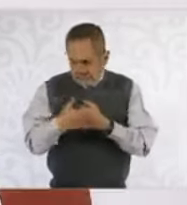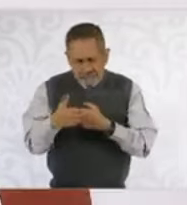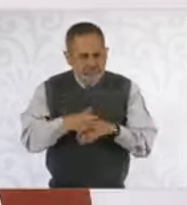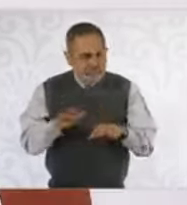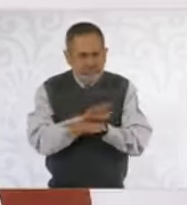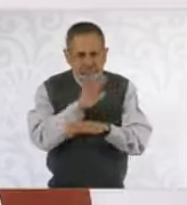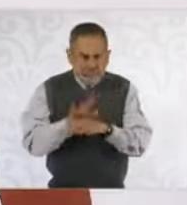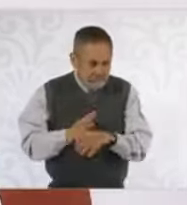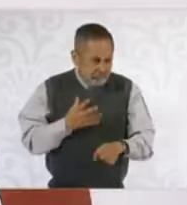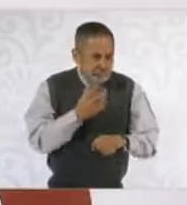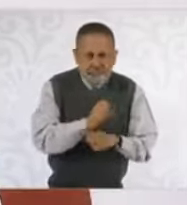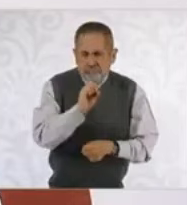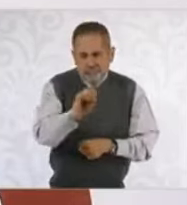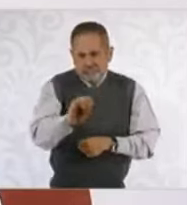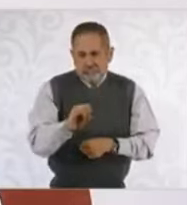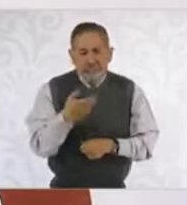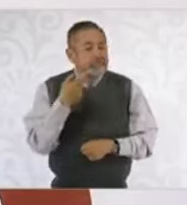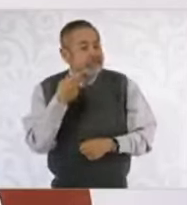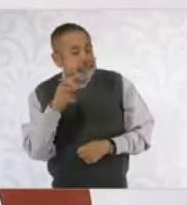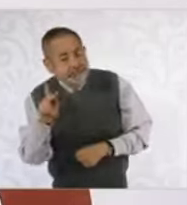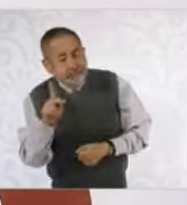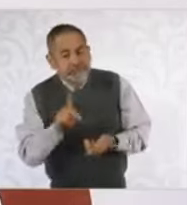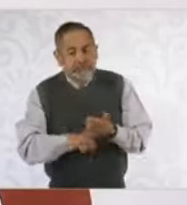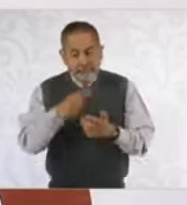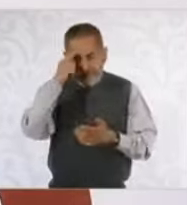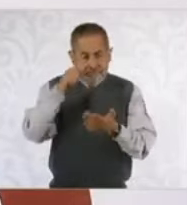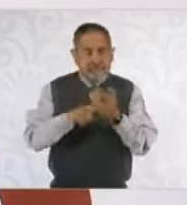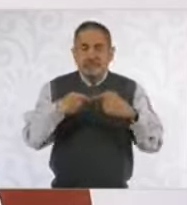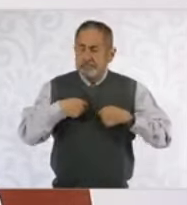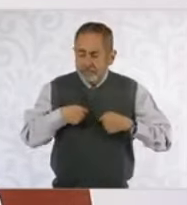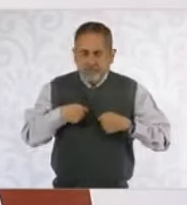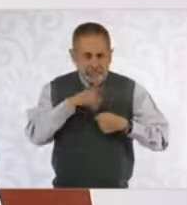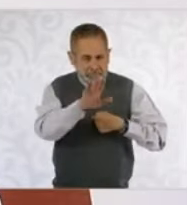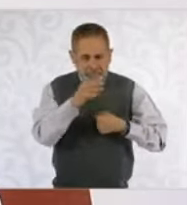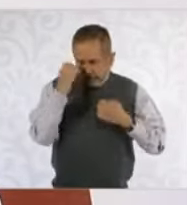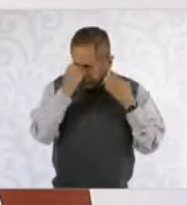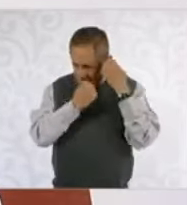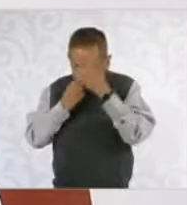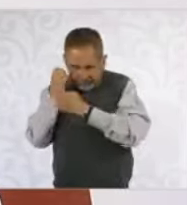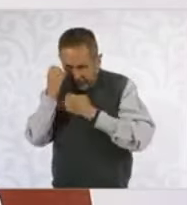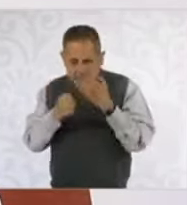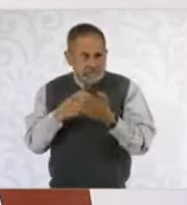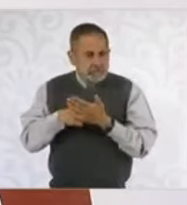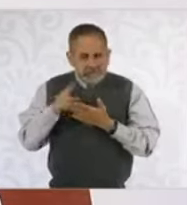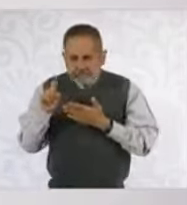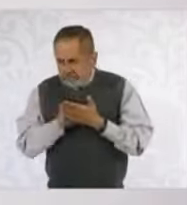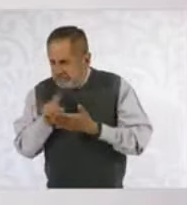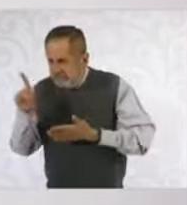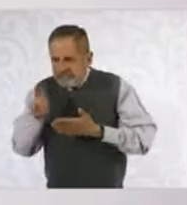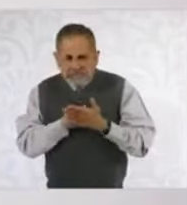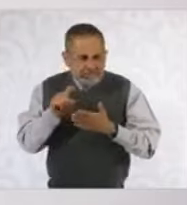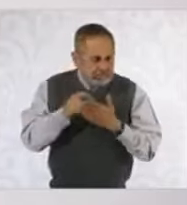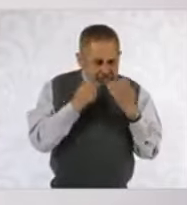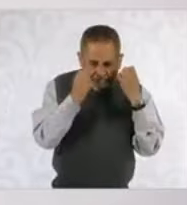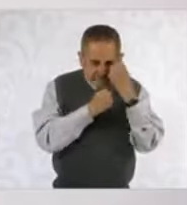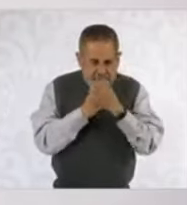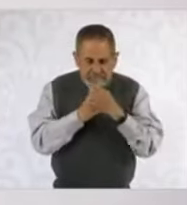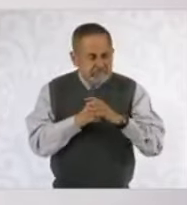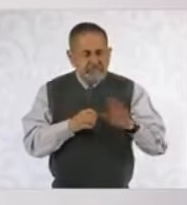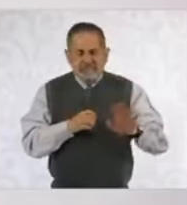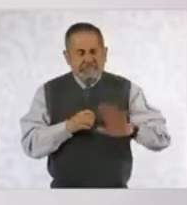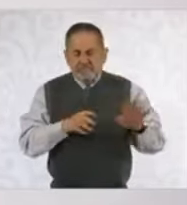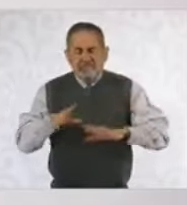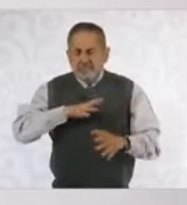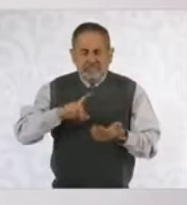Pero todavía yo creo, es más, lo hemos estudiado ya por varios meses, hay muchas oportunidades de